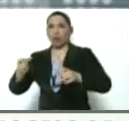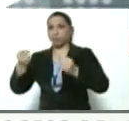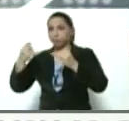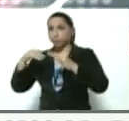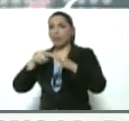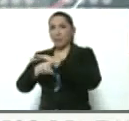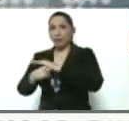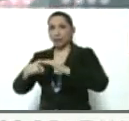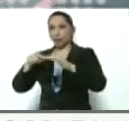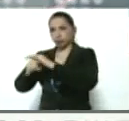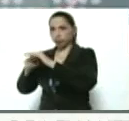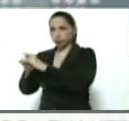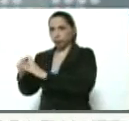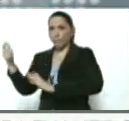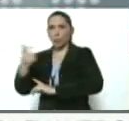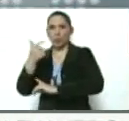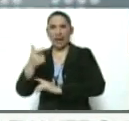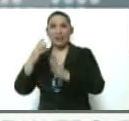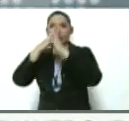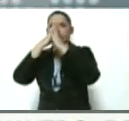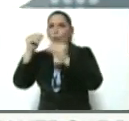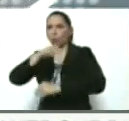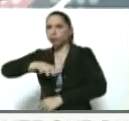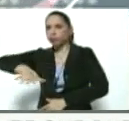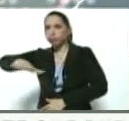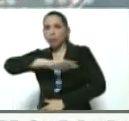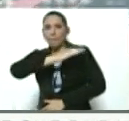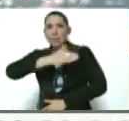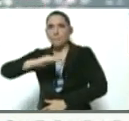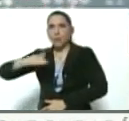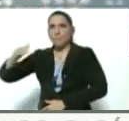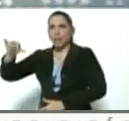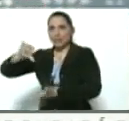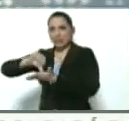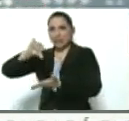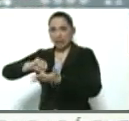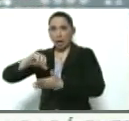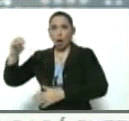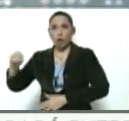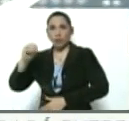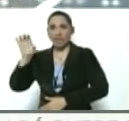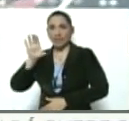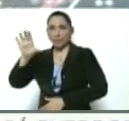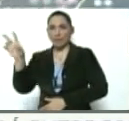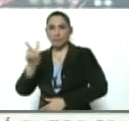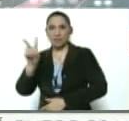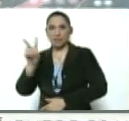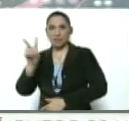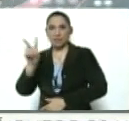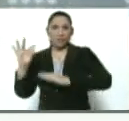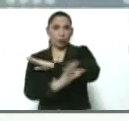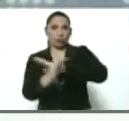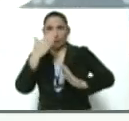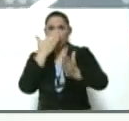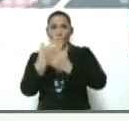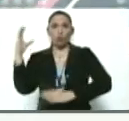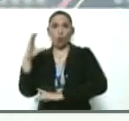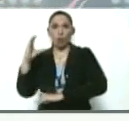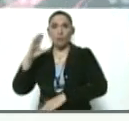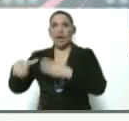incursión, de buscar a todo lo largo de la costa central y occidental del país, de peinar hasta